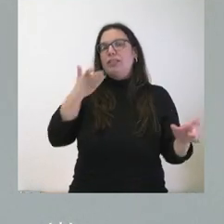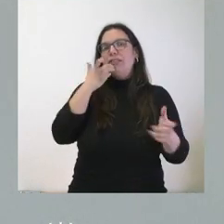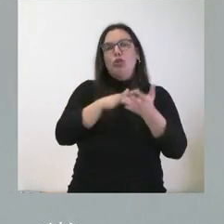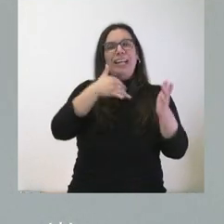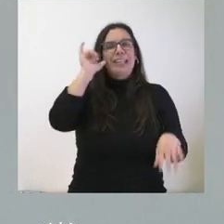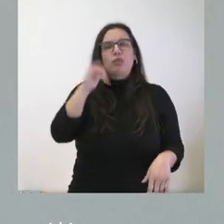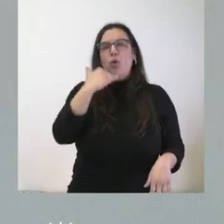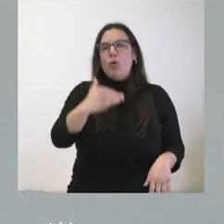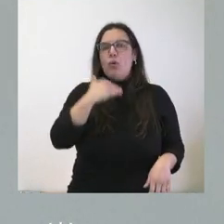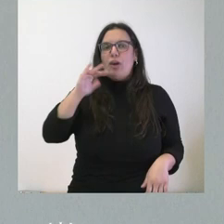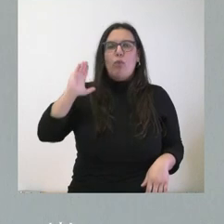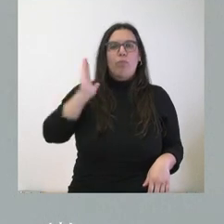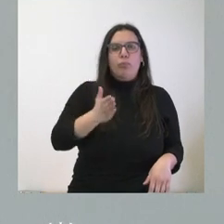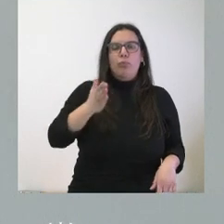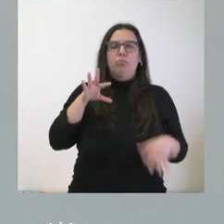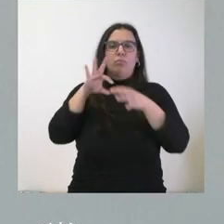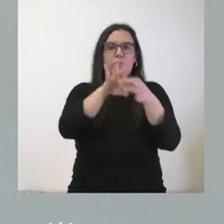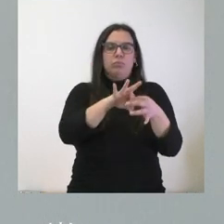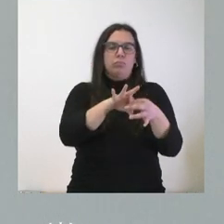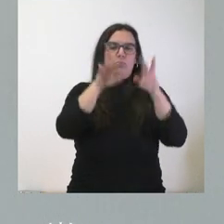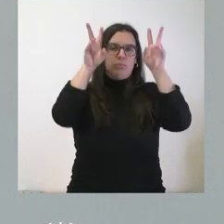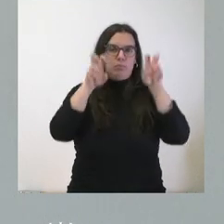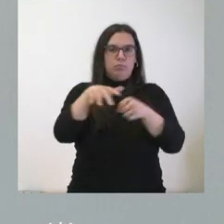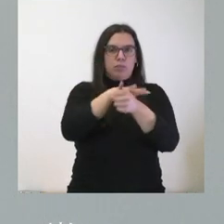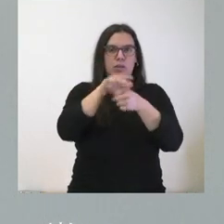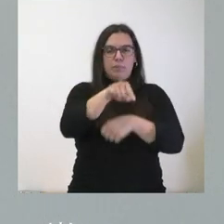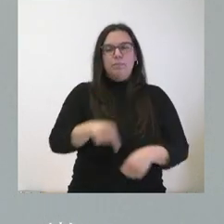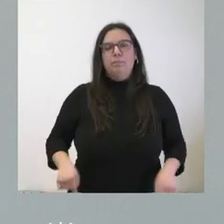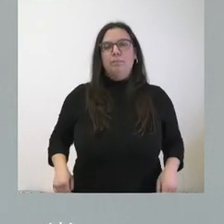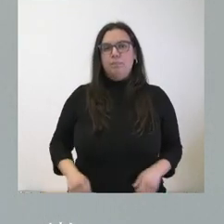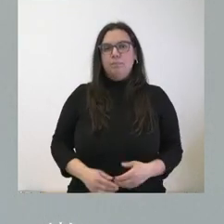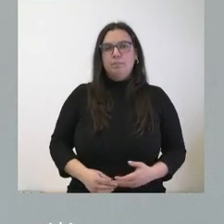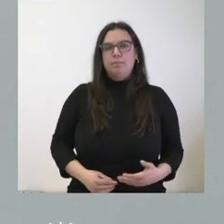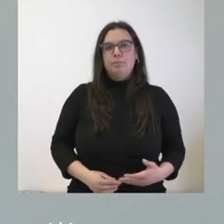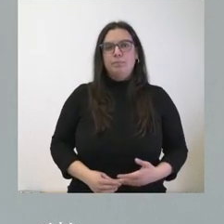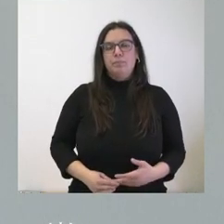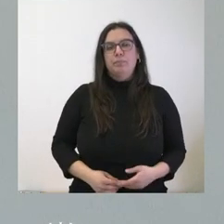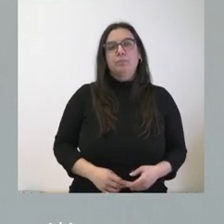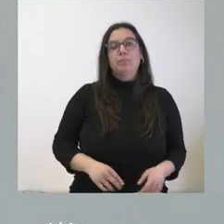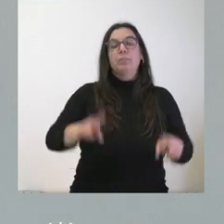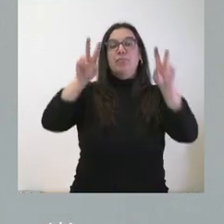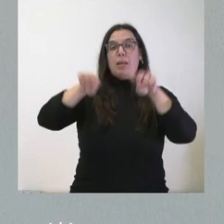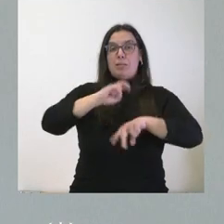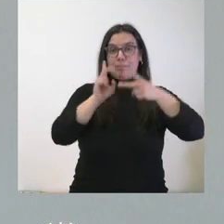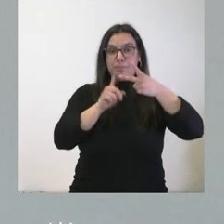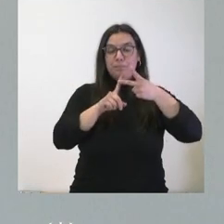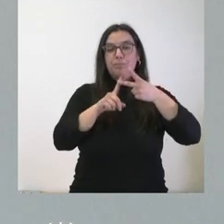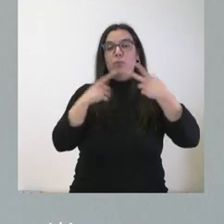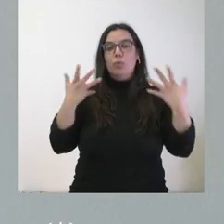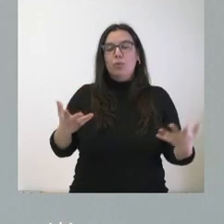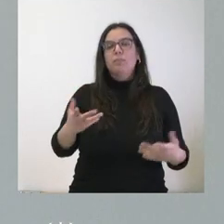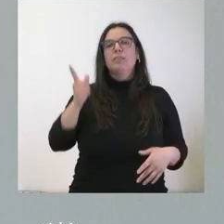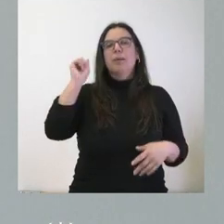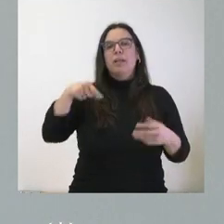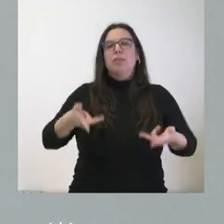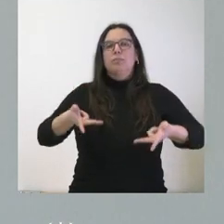riesgo en relación con este hábito. Un segundo aspecto es que hemos dado luz